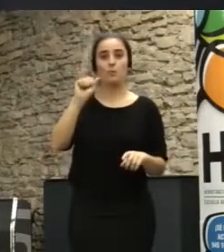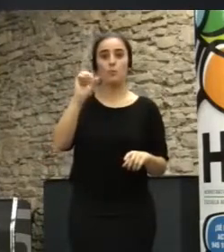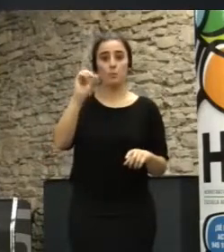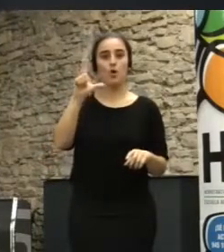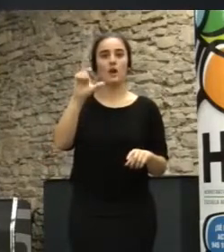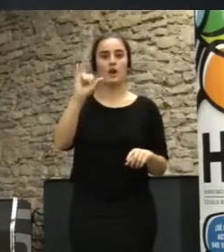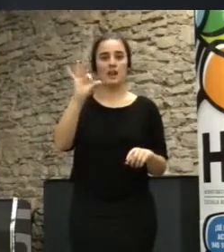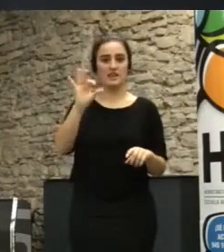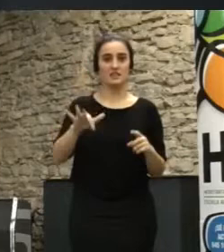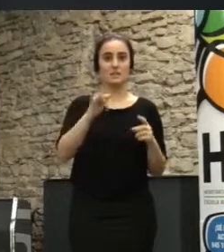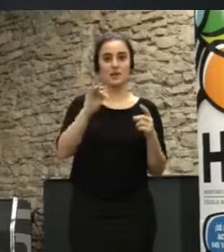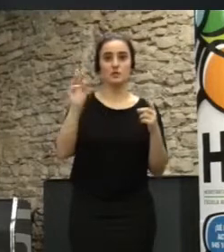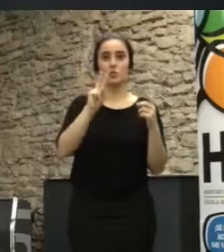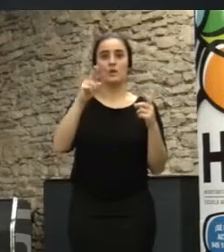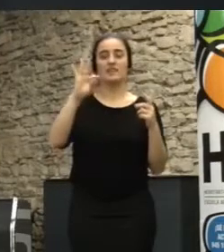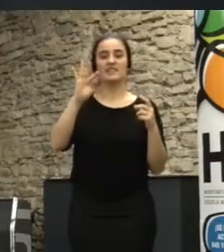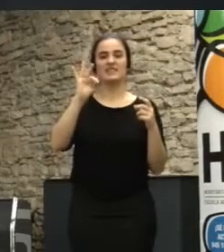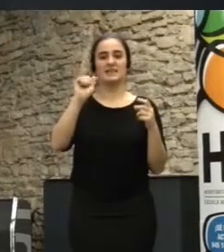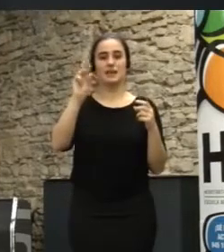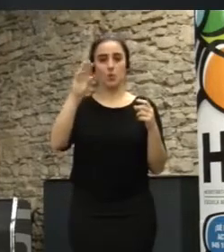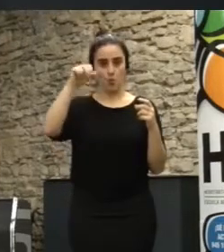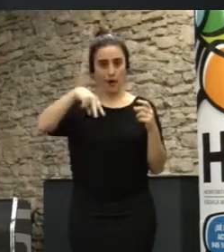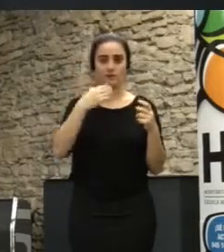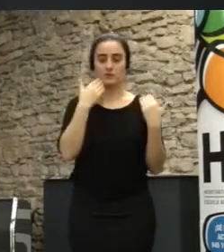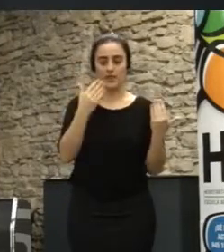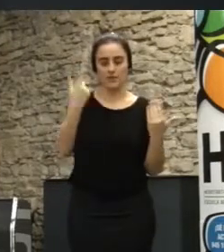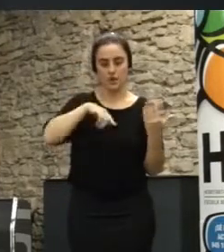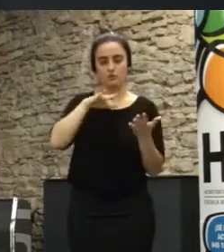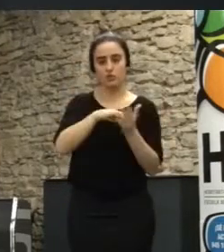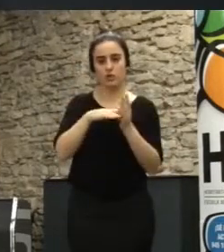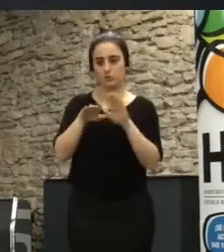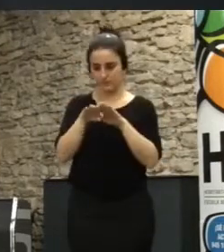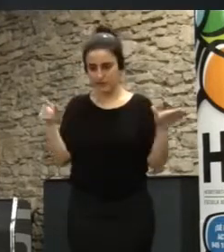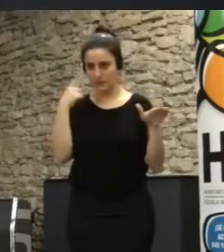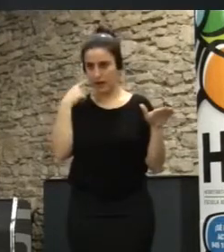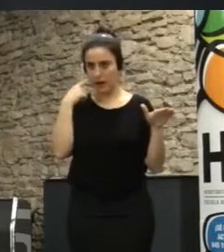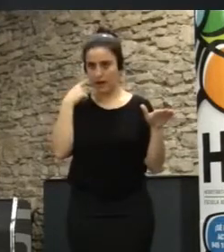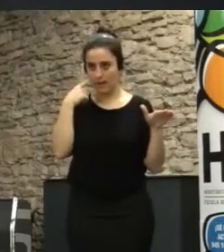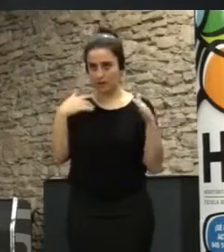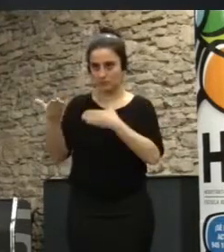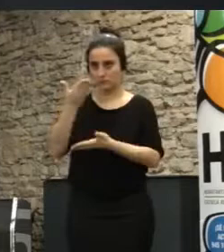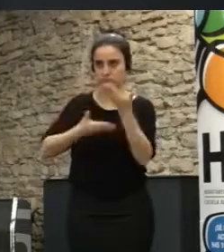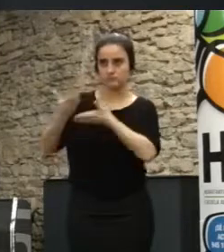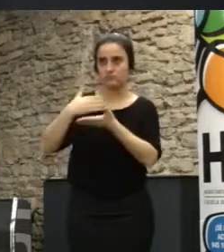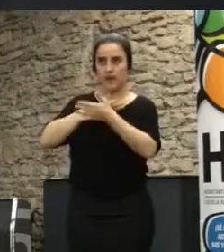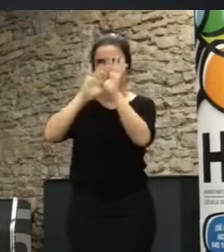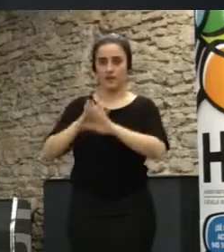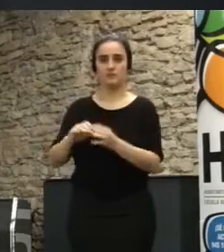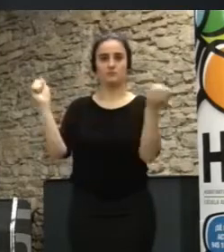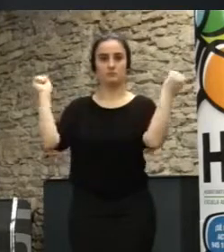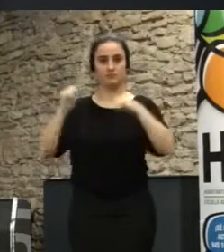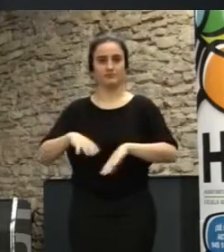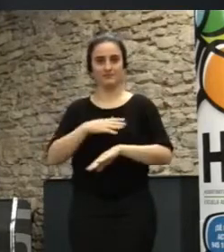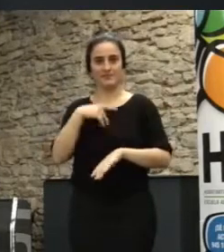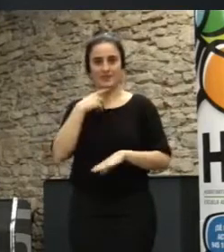meses de debate de propuestas de equilibrio y llegaron posiblemente a uno de los pocos lugares donde desde abajo Uber y los